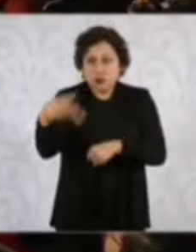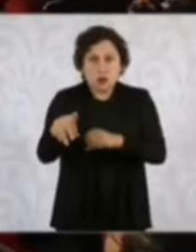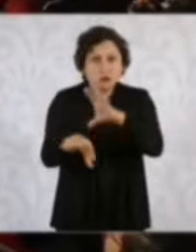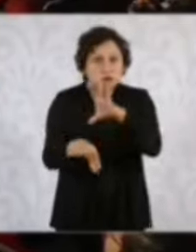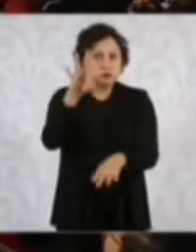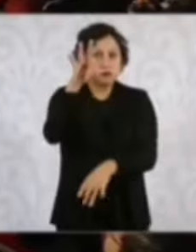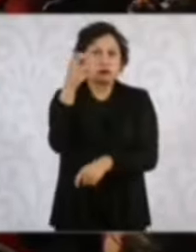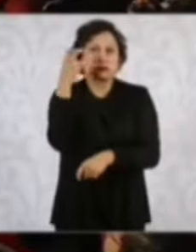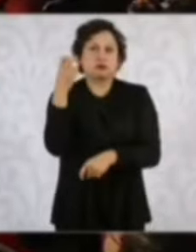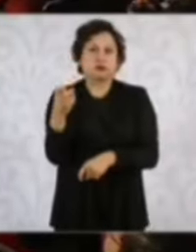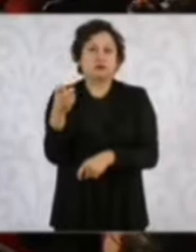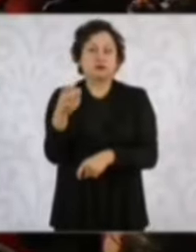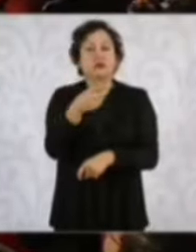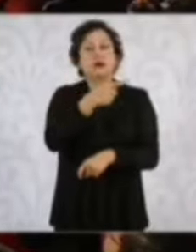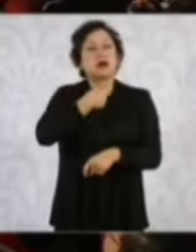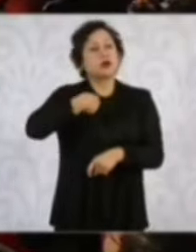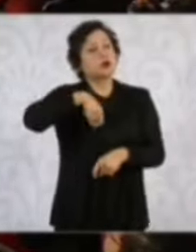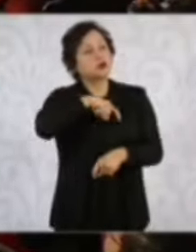popular.